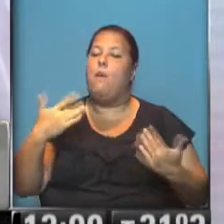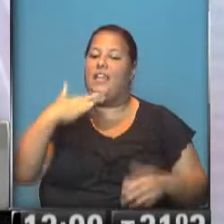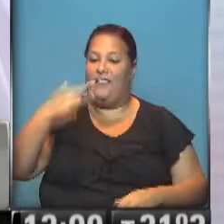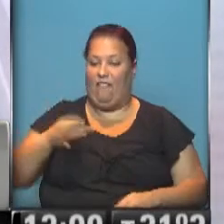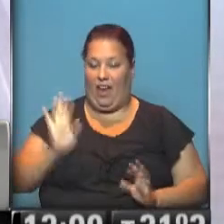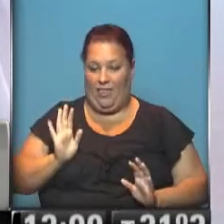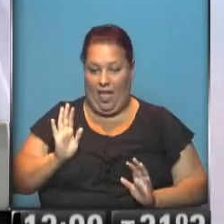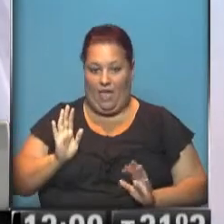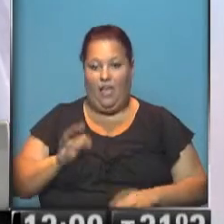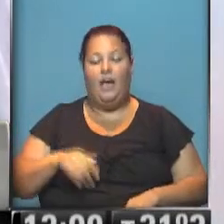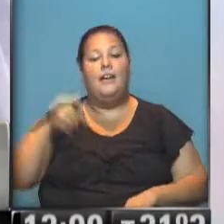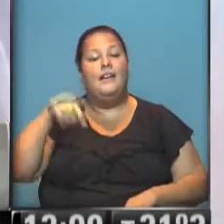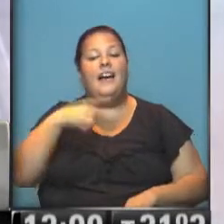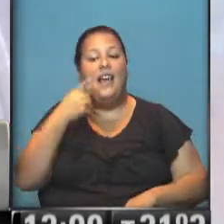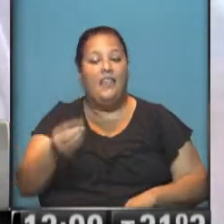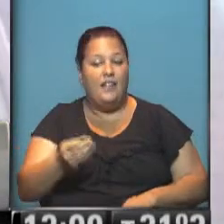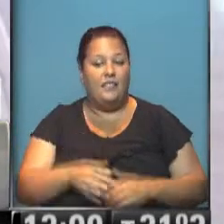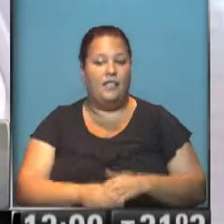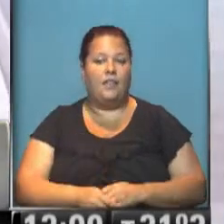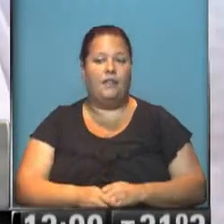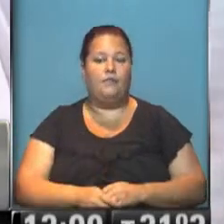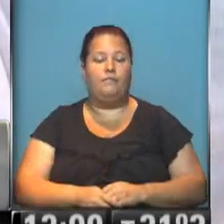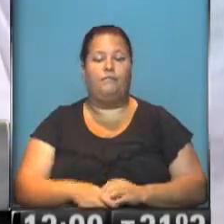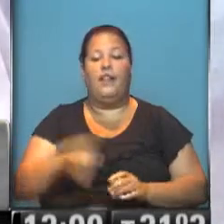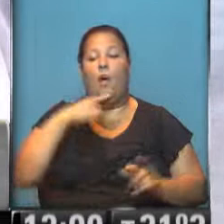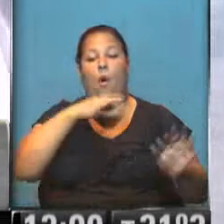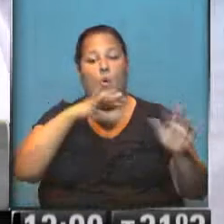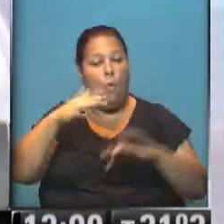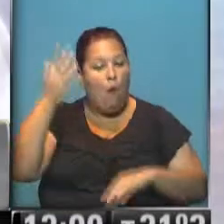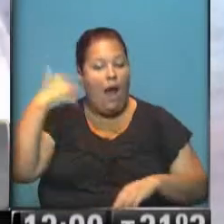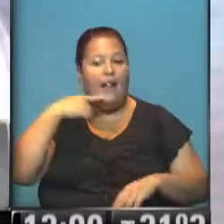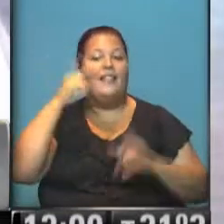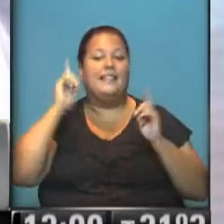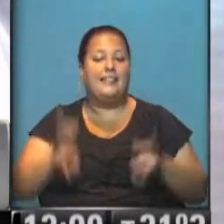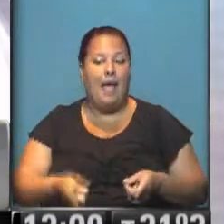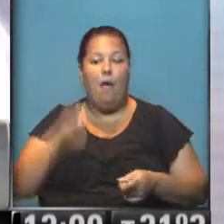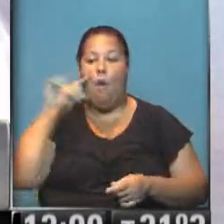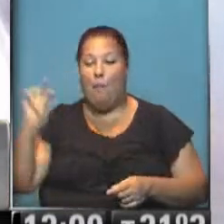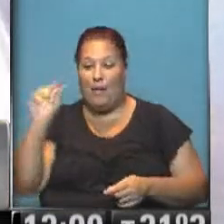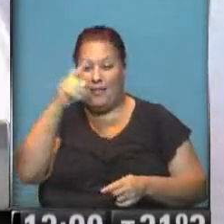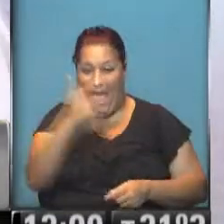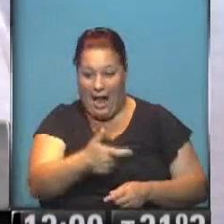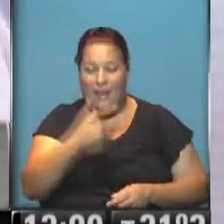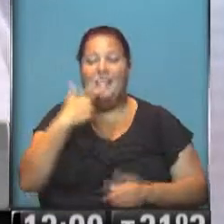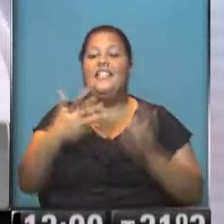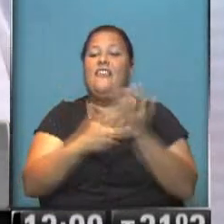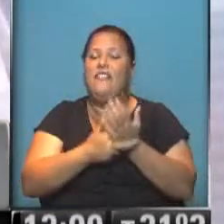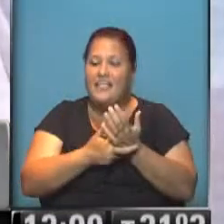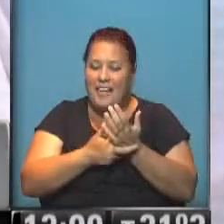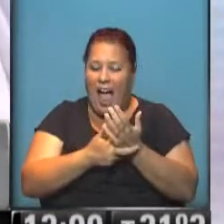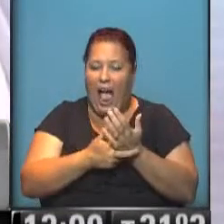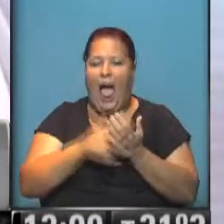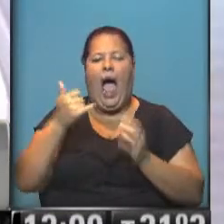firme. Y lo que estaría indicando es que, como se dijo, en algún momento dijo también Lago Marcino, que si el fiscal Nisman